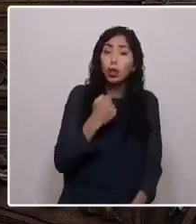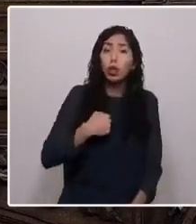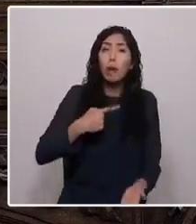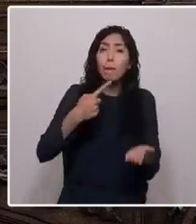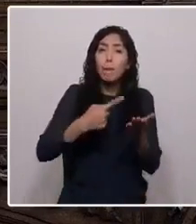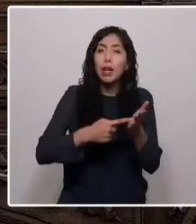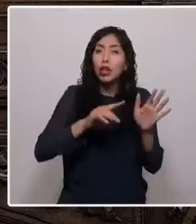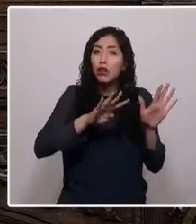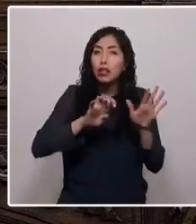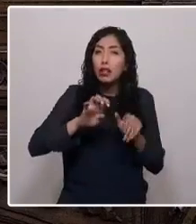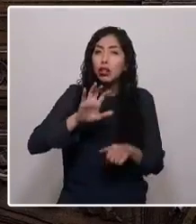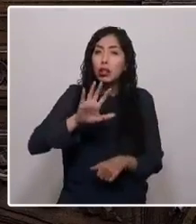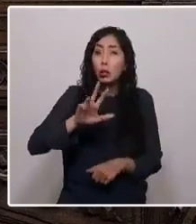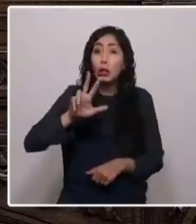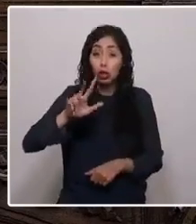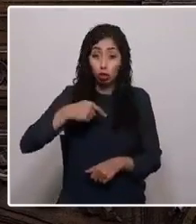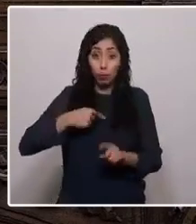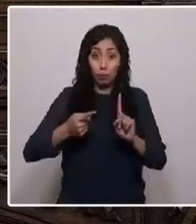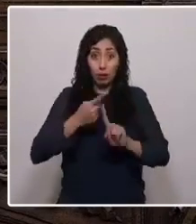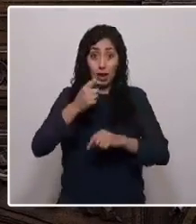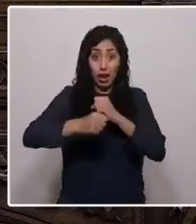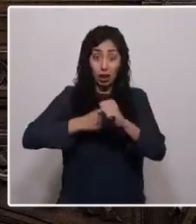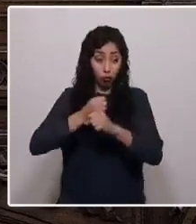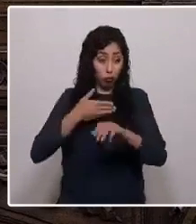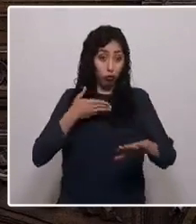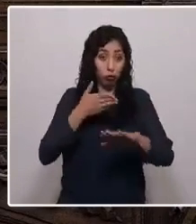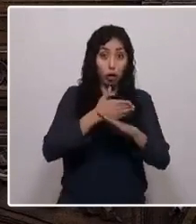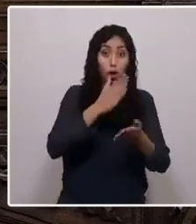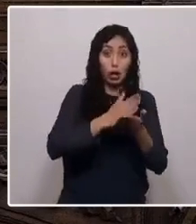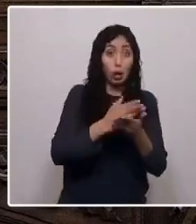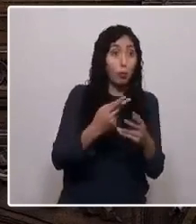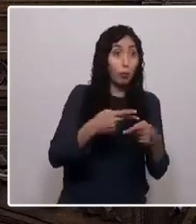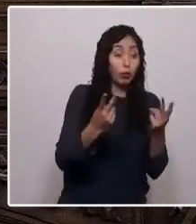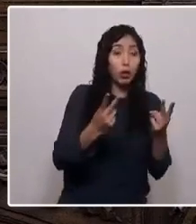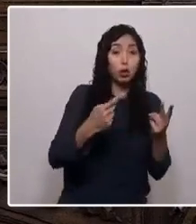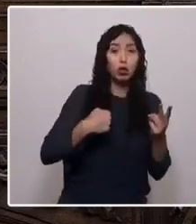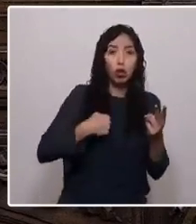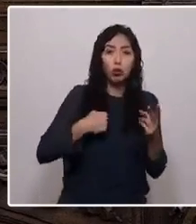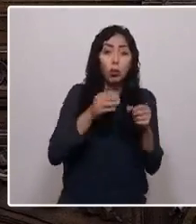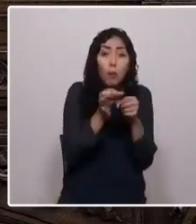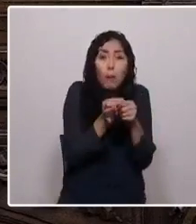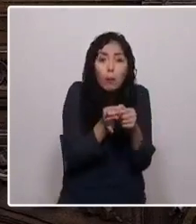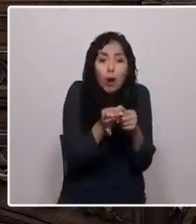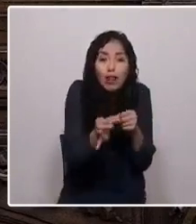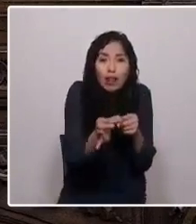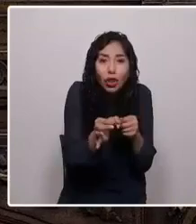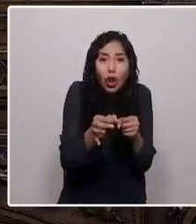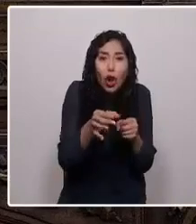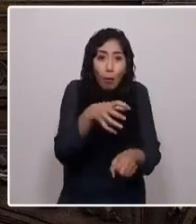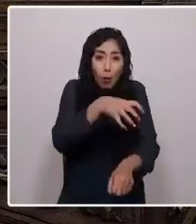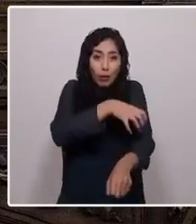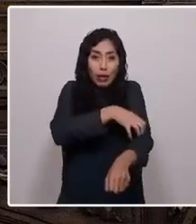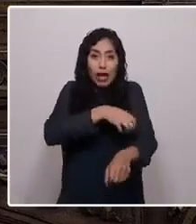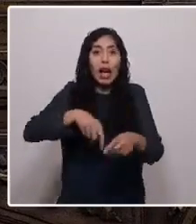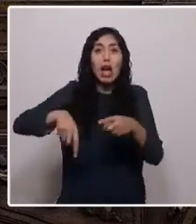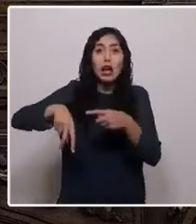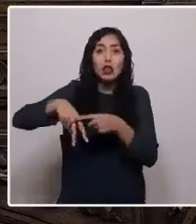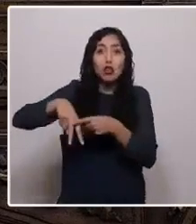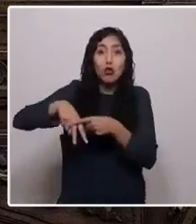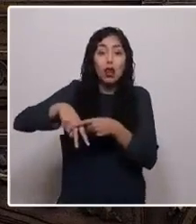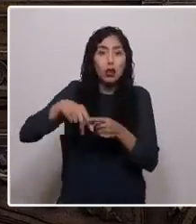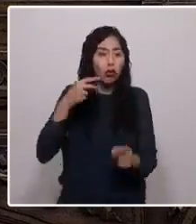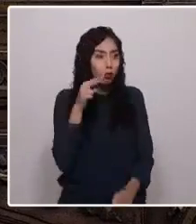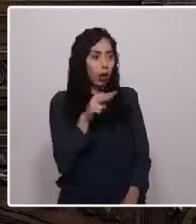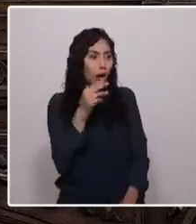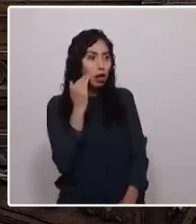que fue el primer año que fui a la escuela pública, haberme sentado en un pueblito de la provincia de Ñuble, con niños que no tenían zapatos,